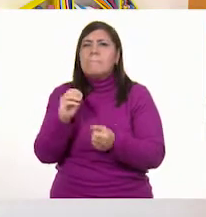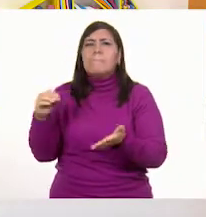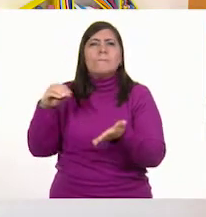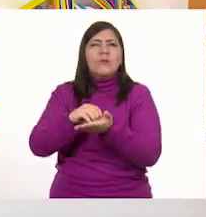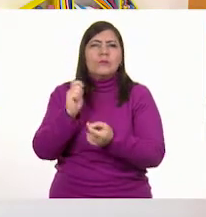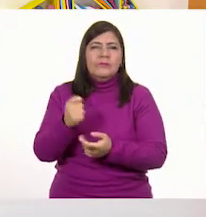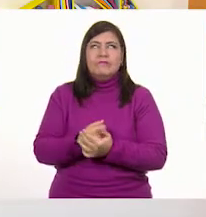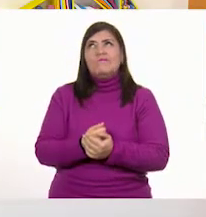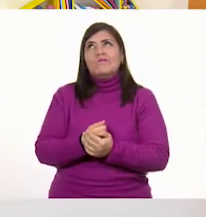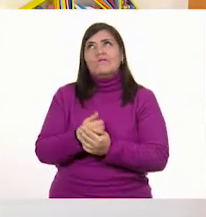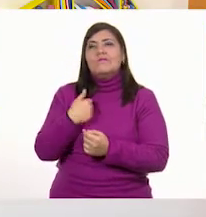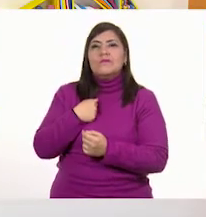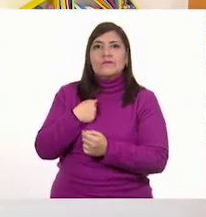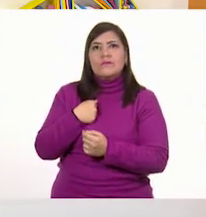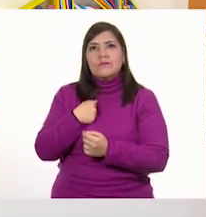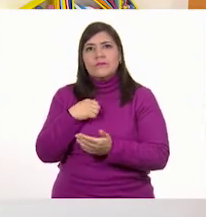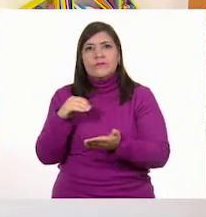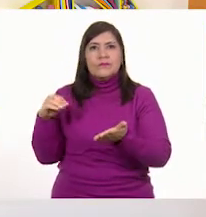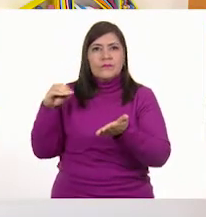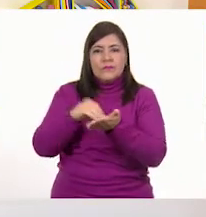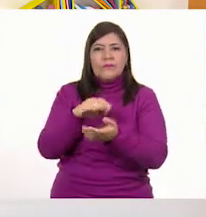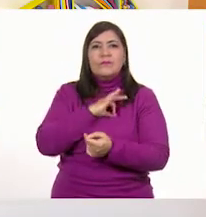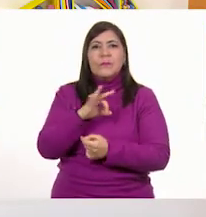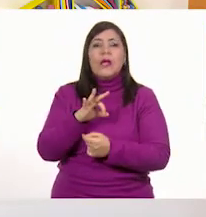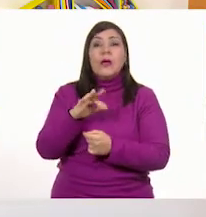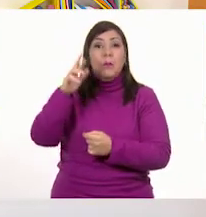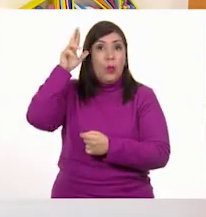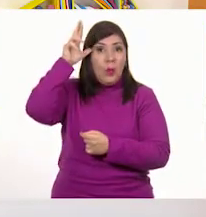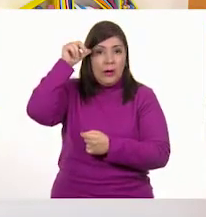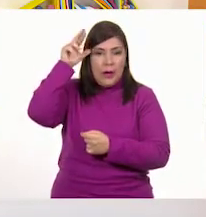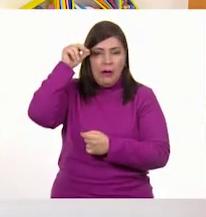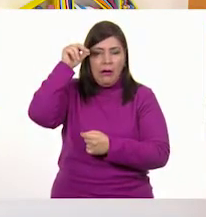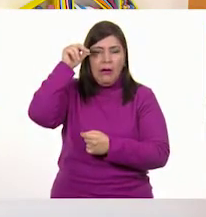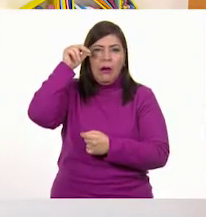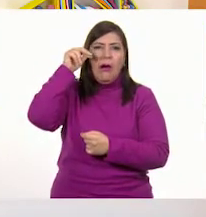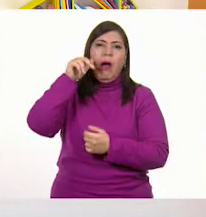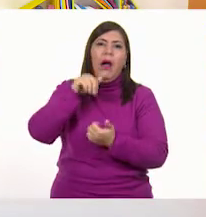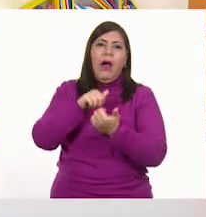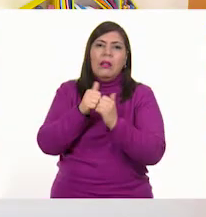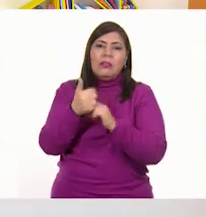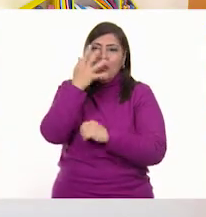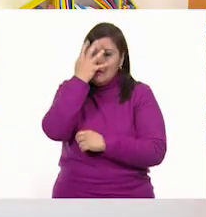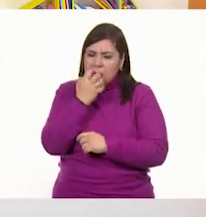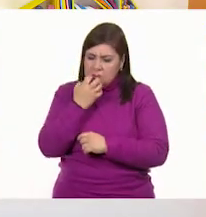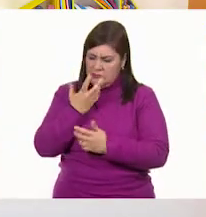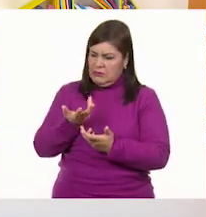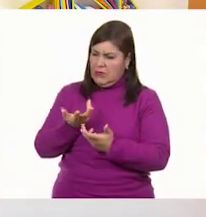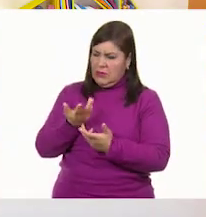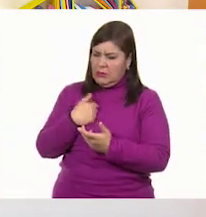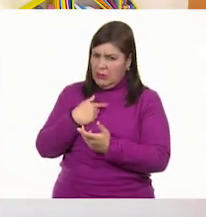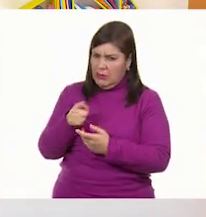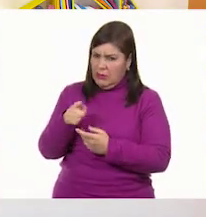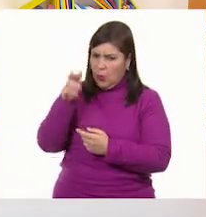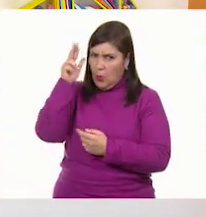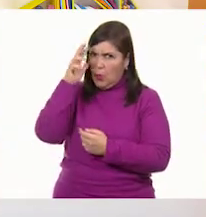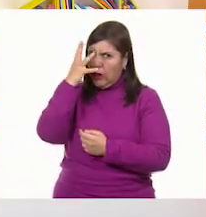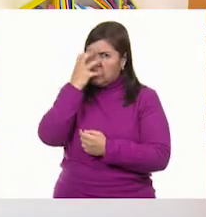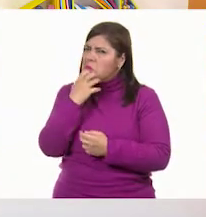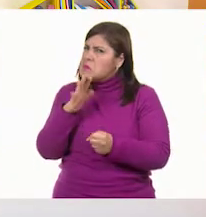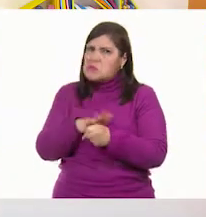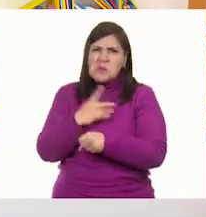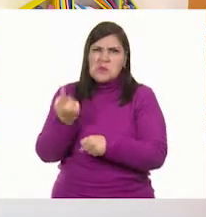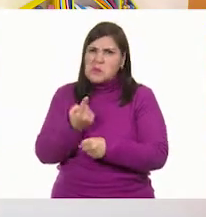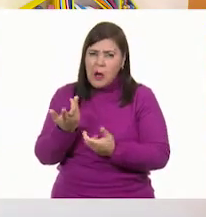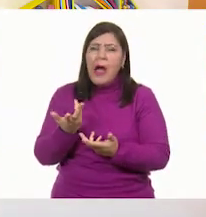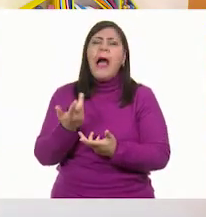Pondría, el conejo está triste. Y ahí me invita a decir, bueno, ¿por qué está triste el conejo, verdad?